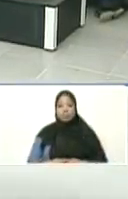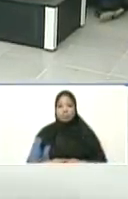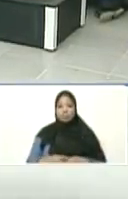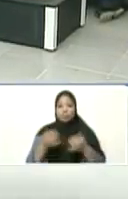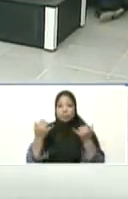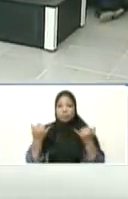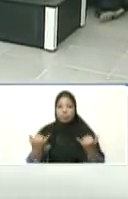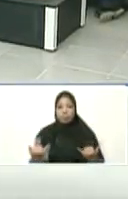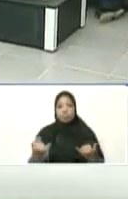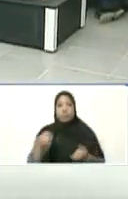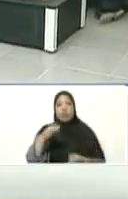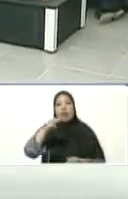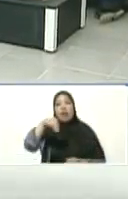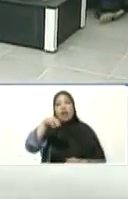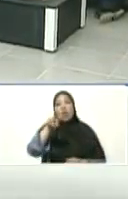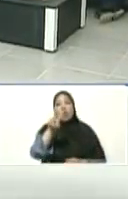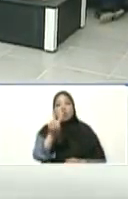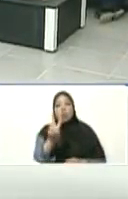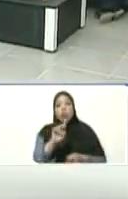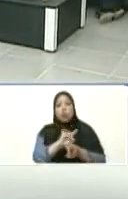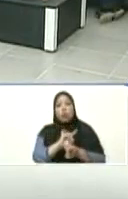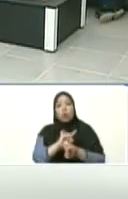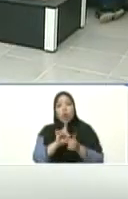M2, vamos con el cambio M2.